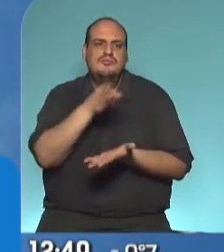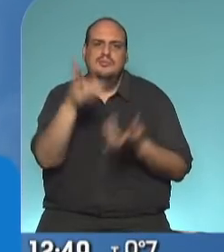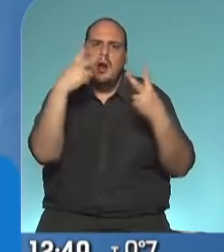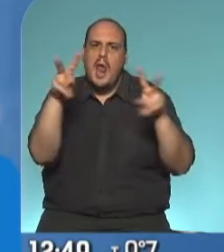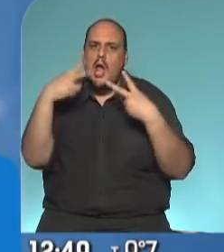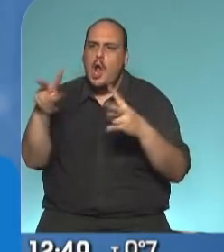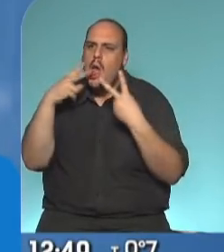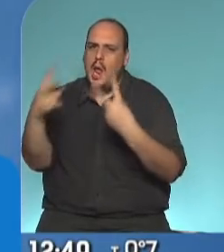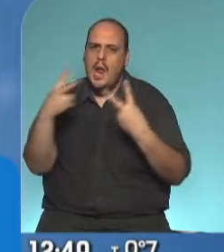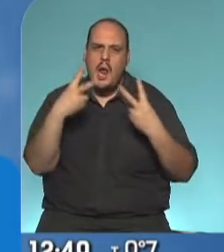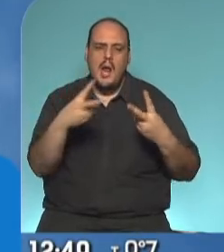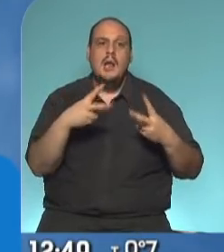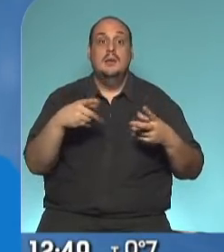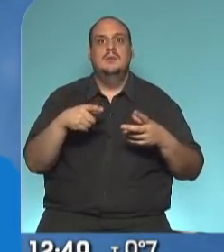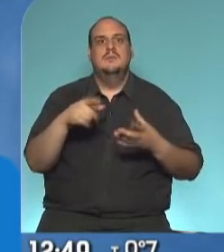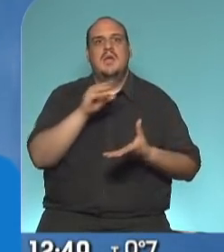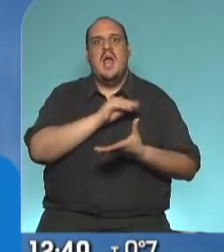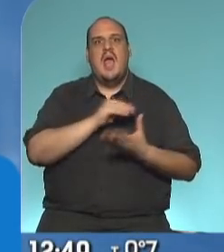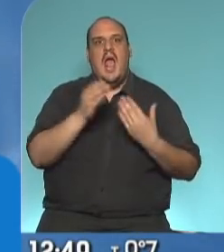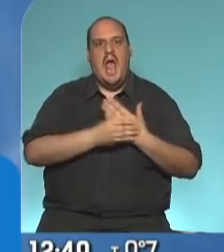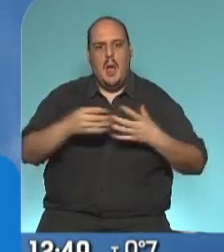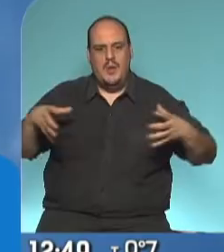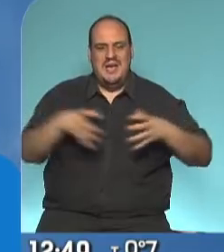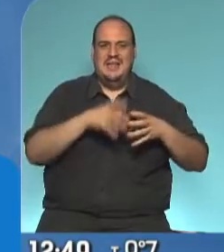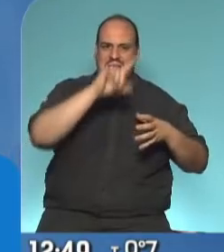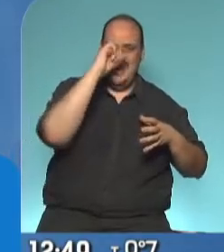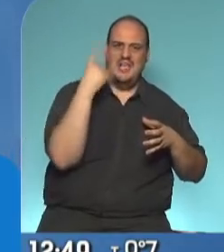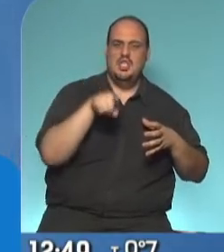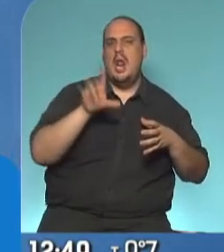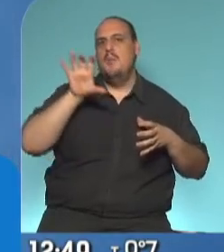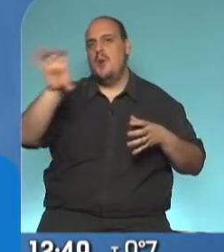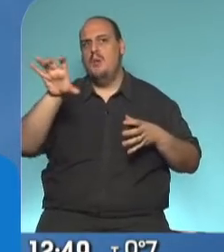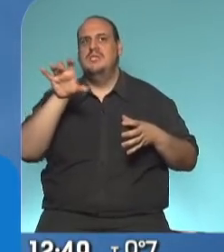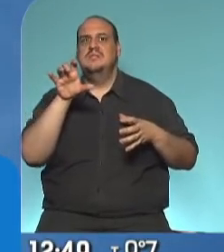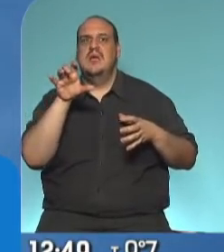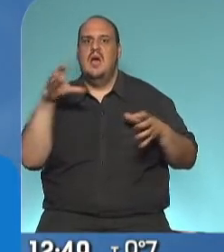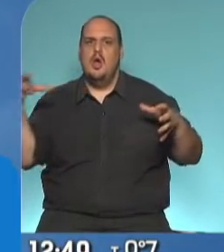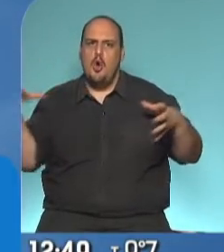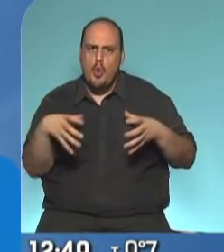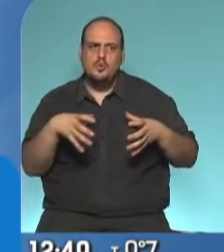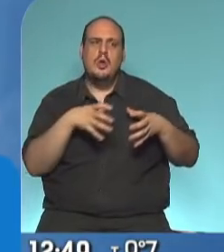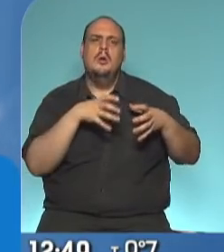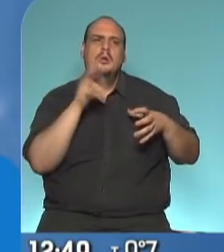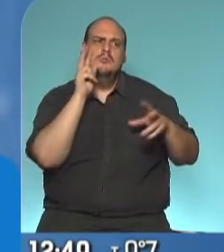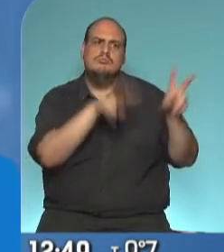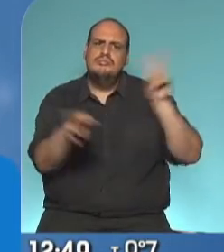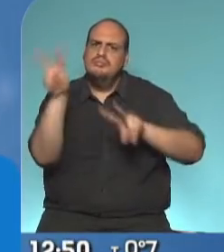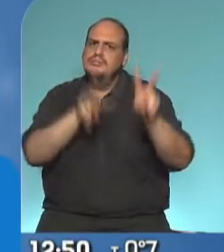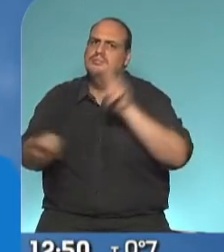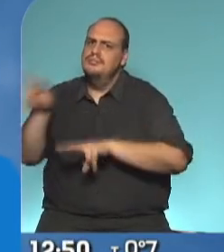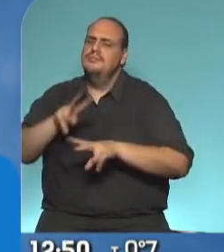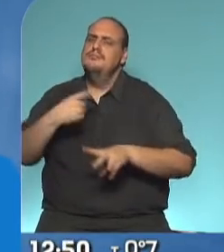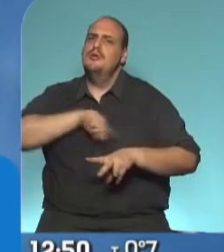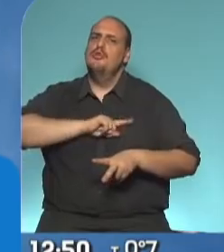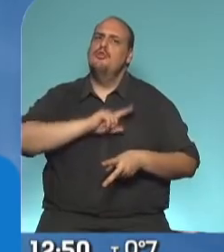con el gabinete ampliado del Gobierno Nacional y de la provincia en cada gaso, ver de qué modo nosotros nos